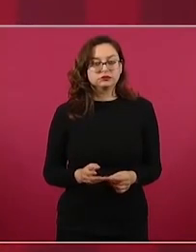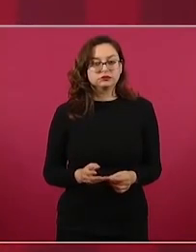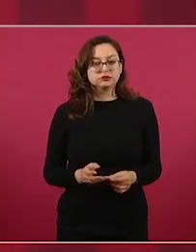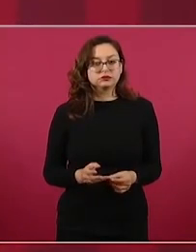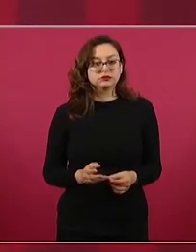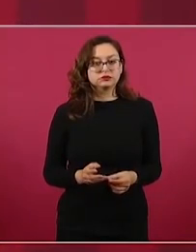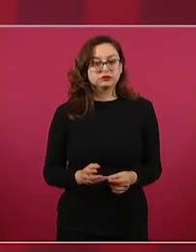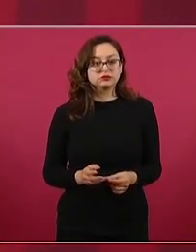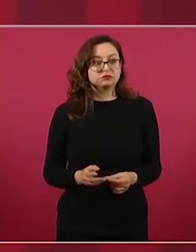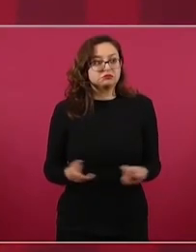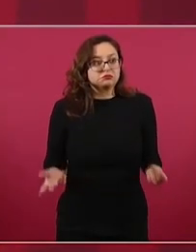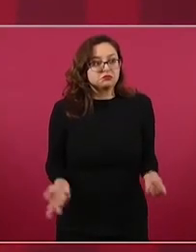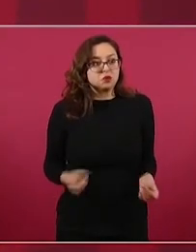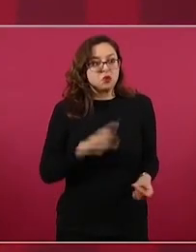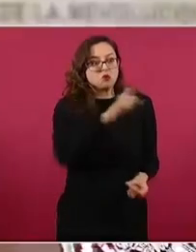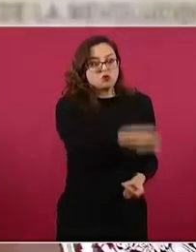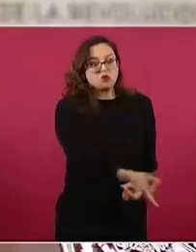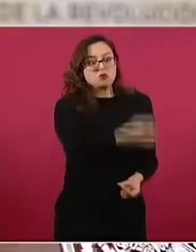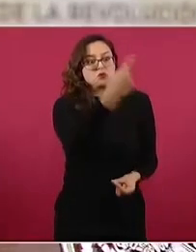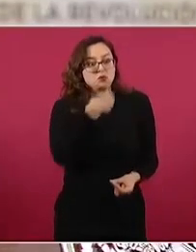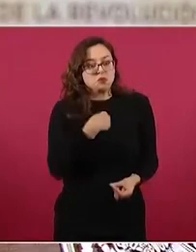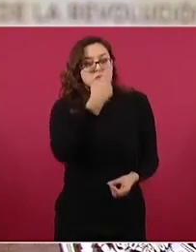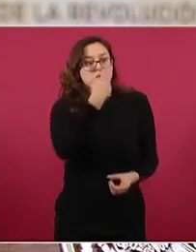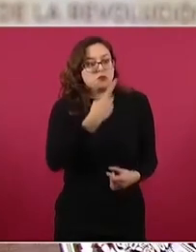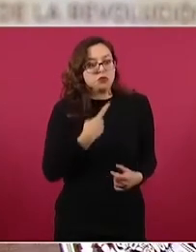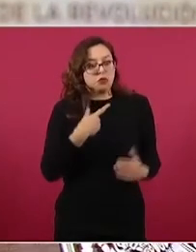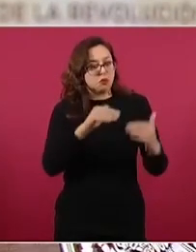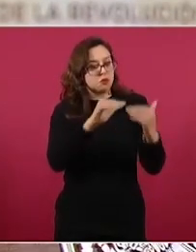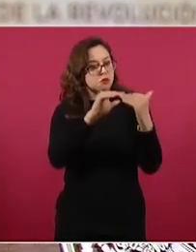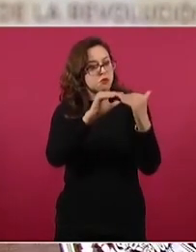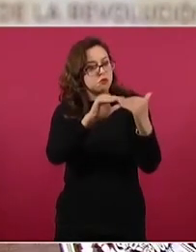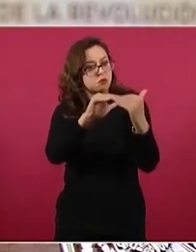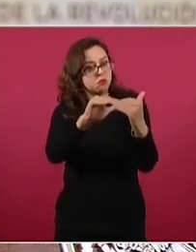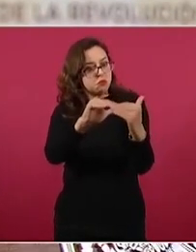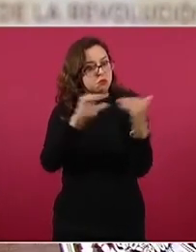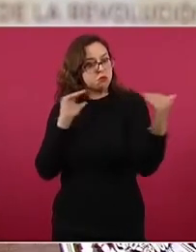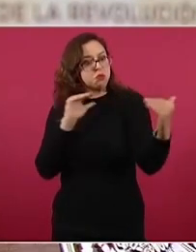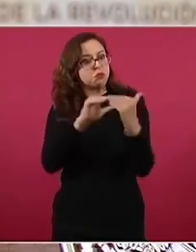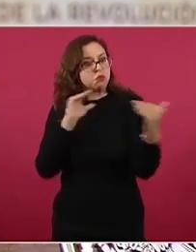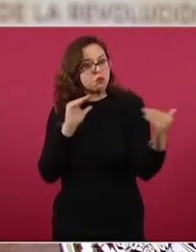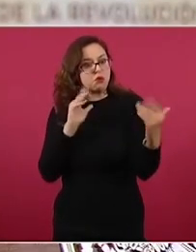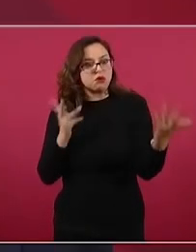me ha dicho y le creo de que nuestra relación se va a dar